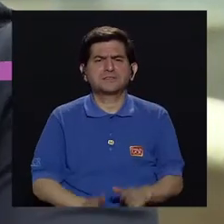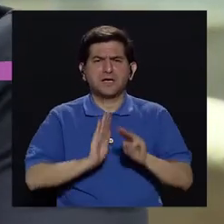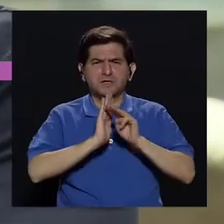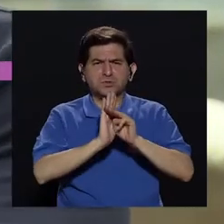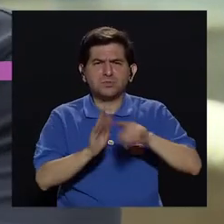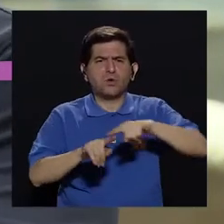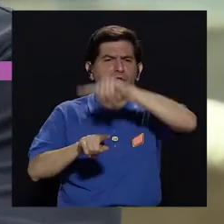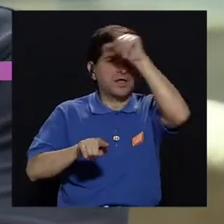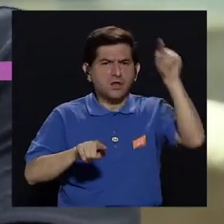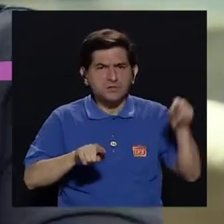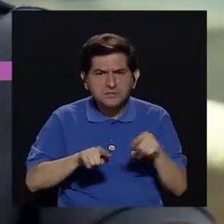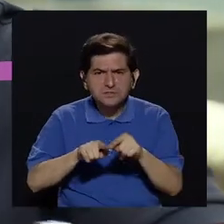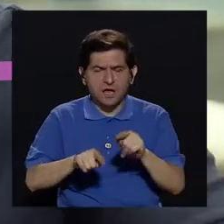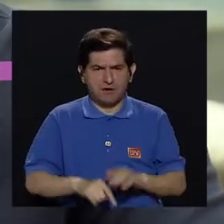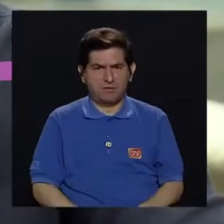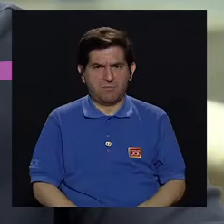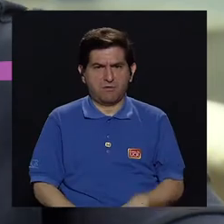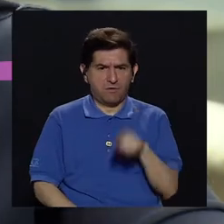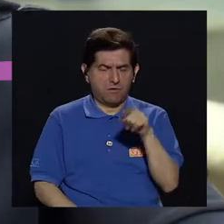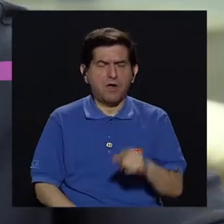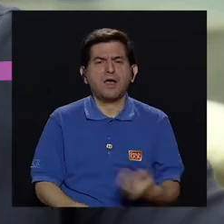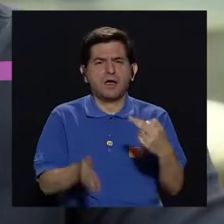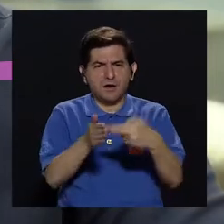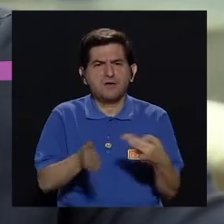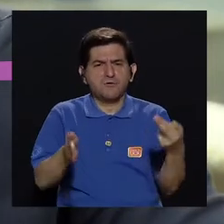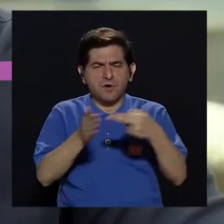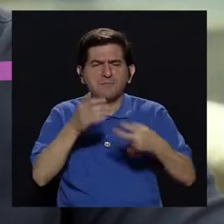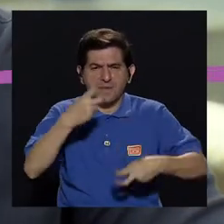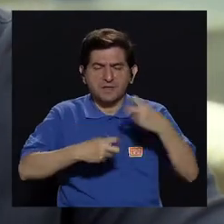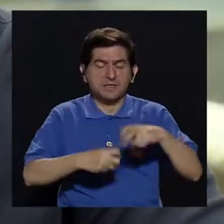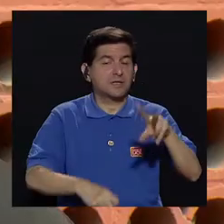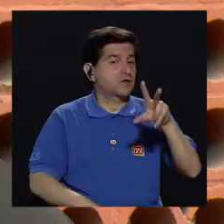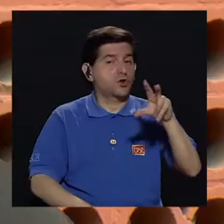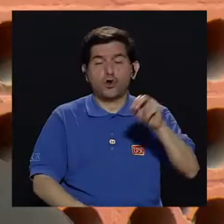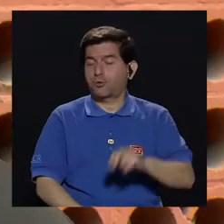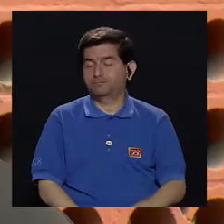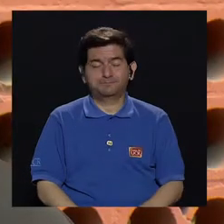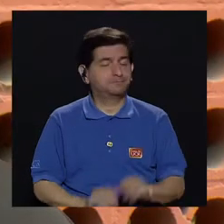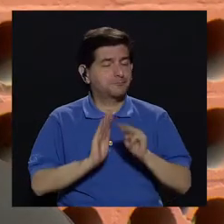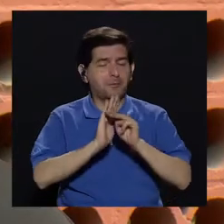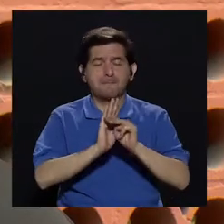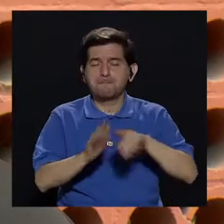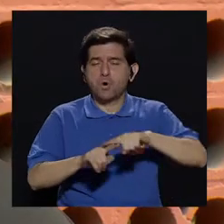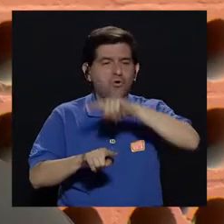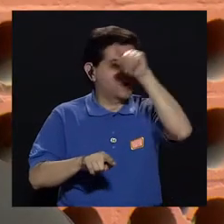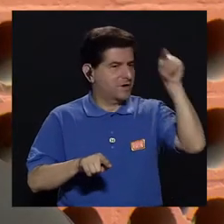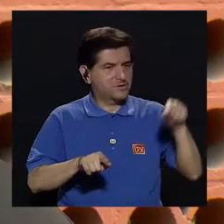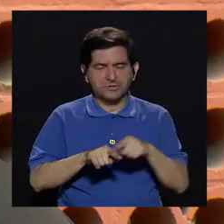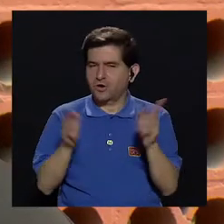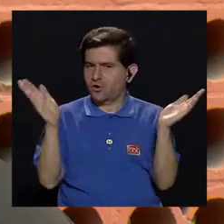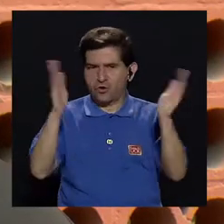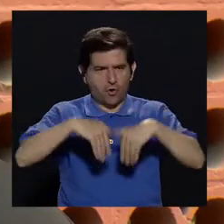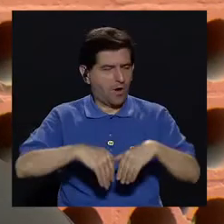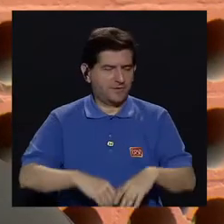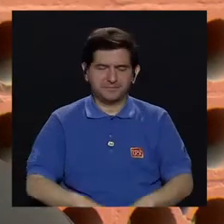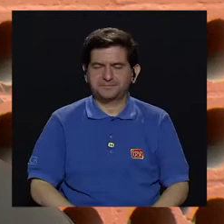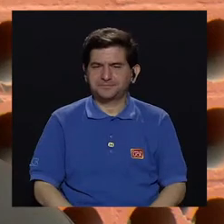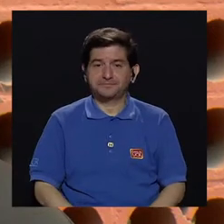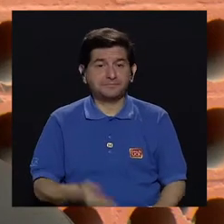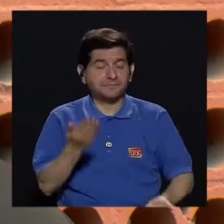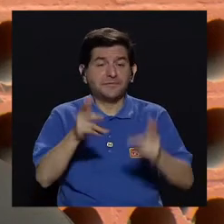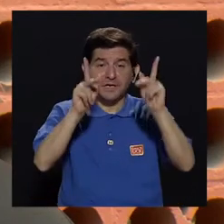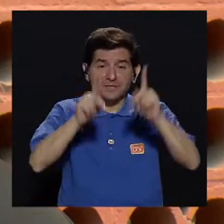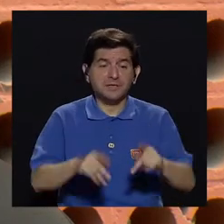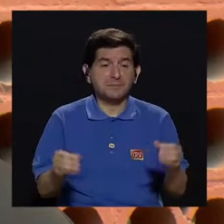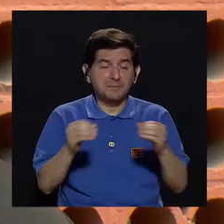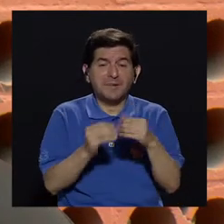hay un patrón cíclico en esta frecuencia de crisis? No, no hay un patrón cíclico, en realidad puede ser que